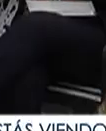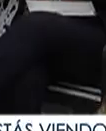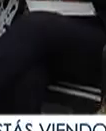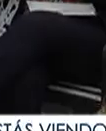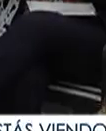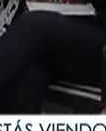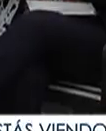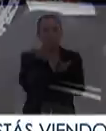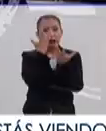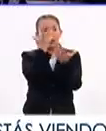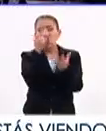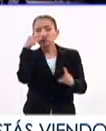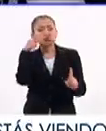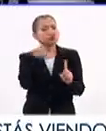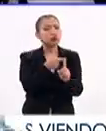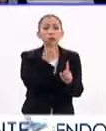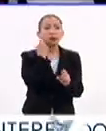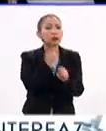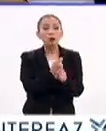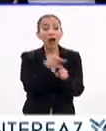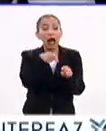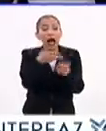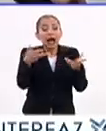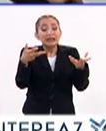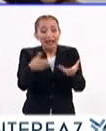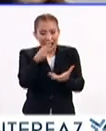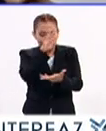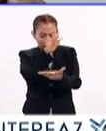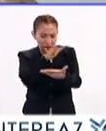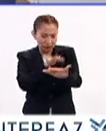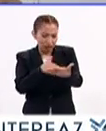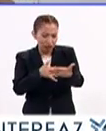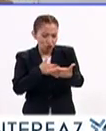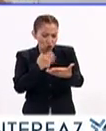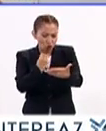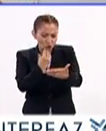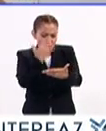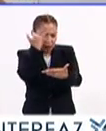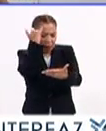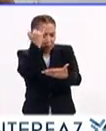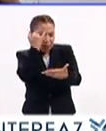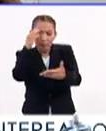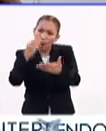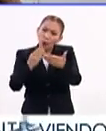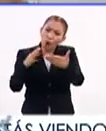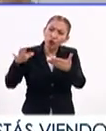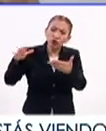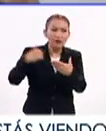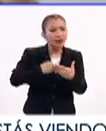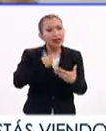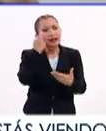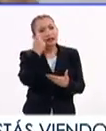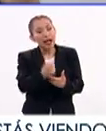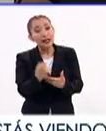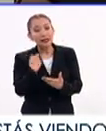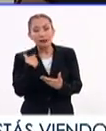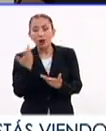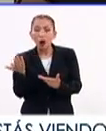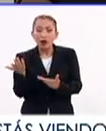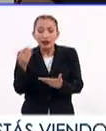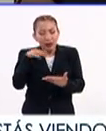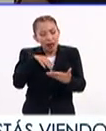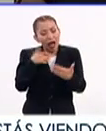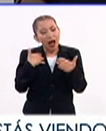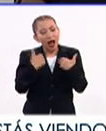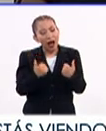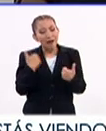La poesía tiene como objetivo principal generar en sus lectores una nueva interpretación del mundo y de la vida, invitándolos